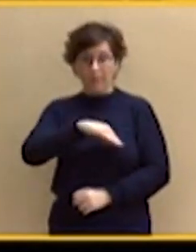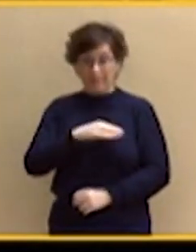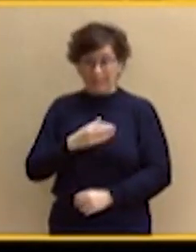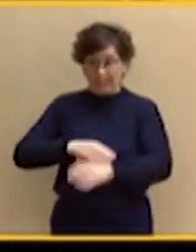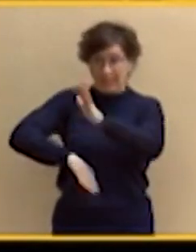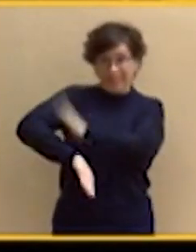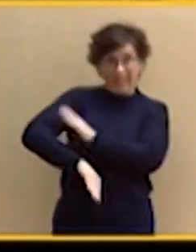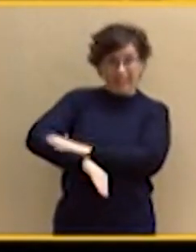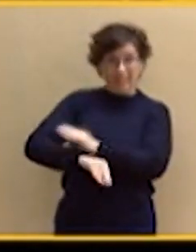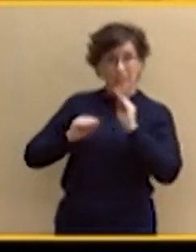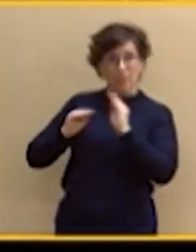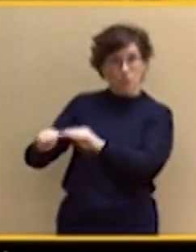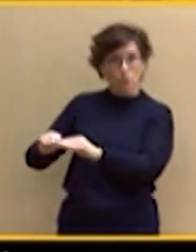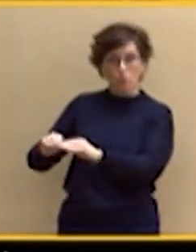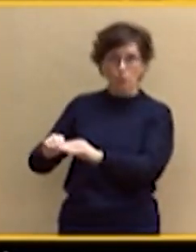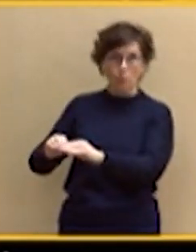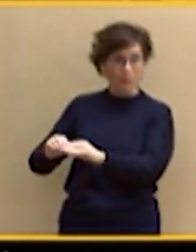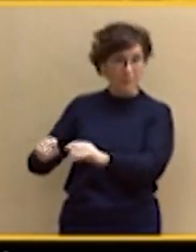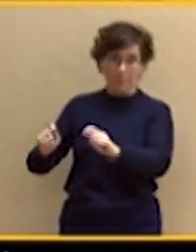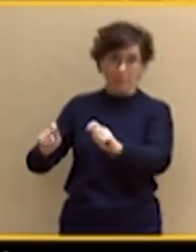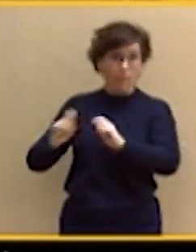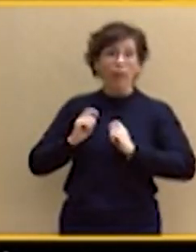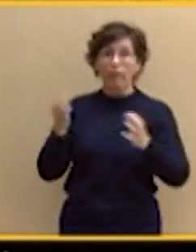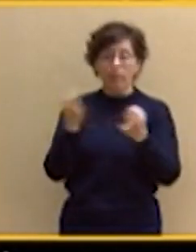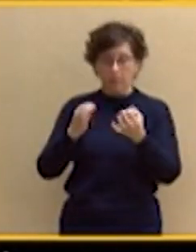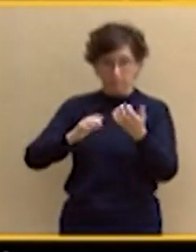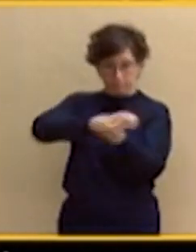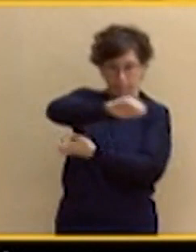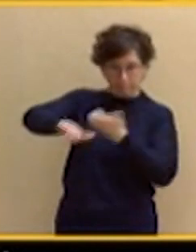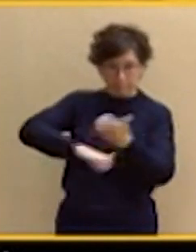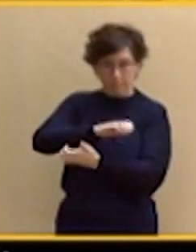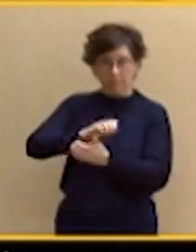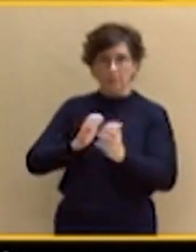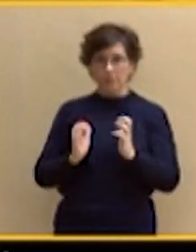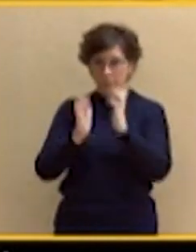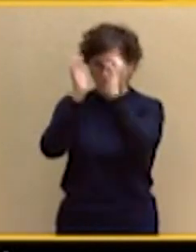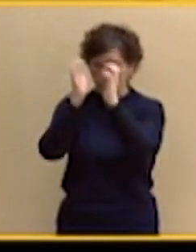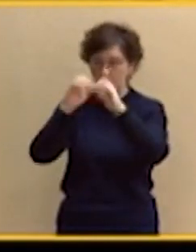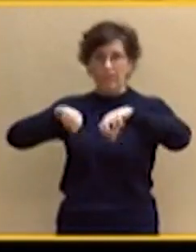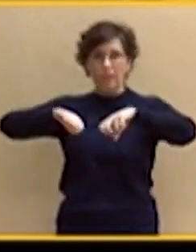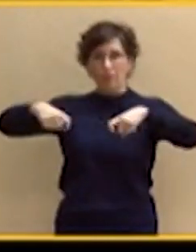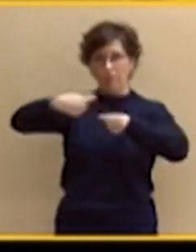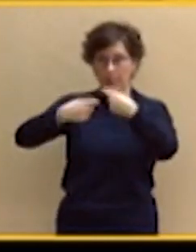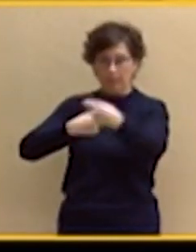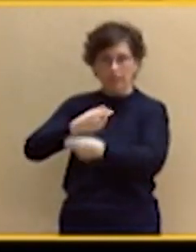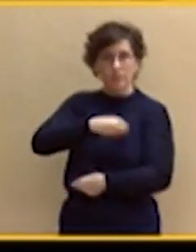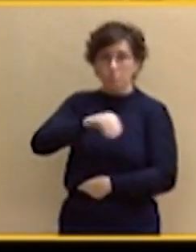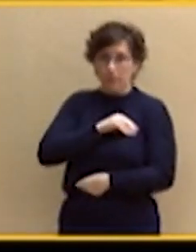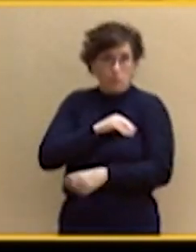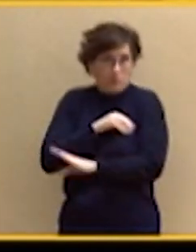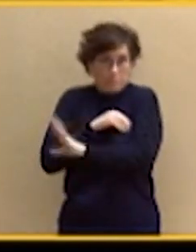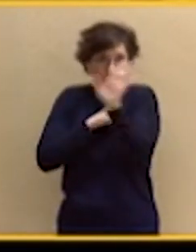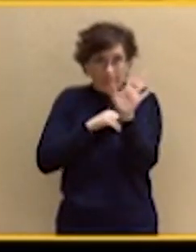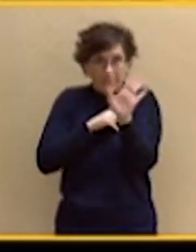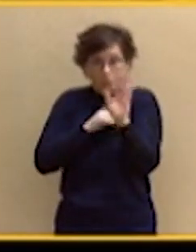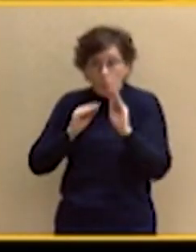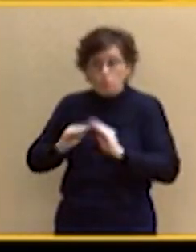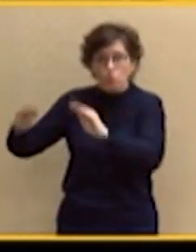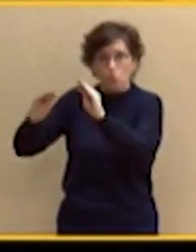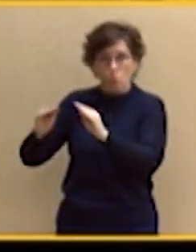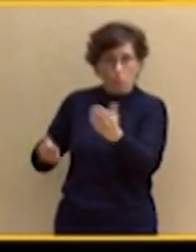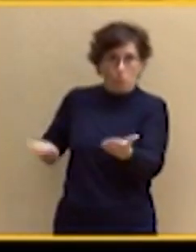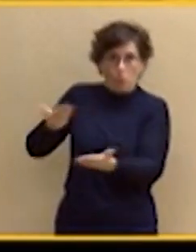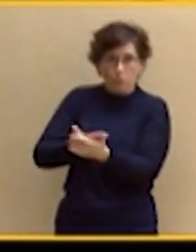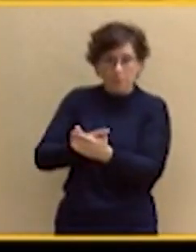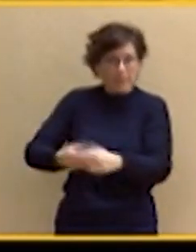luego, más confrontación, más crispación, más enfrentamiento entre españoles. La salida de las tres derechas es romper